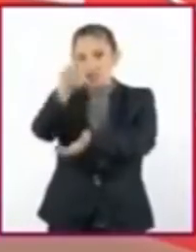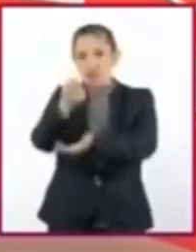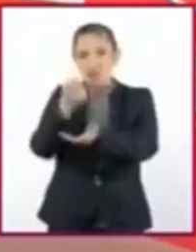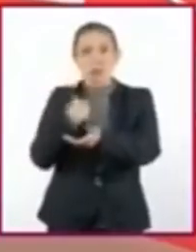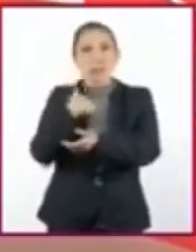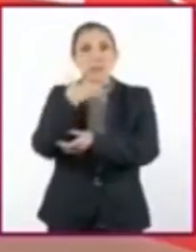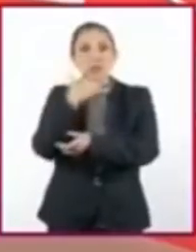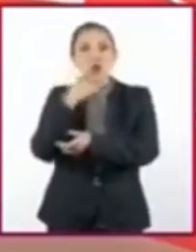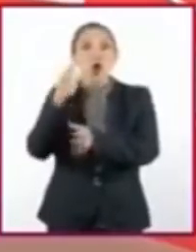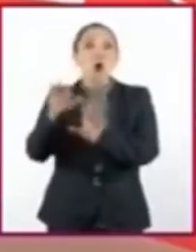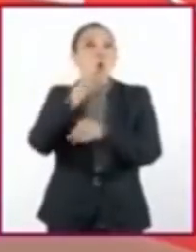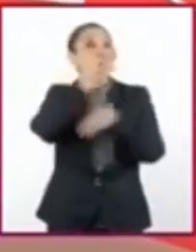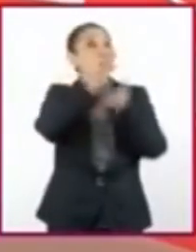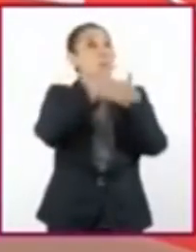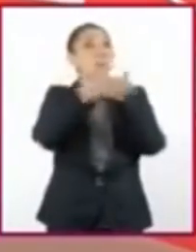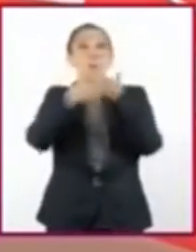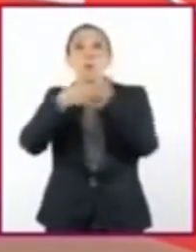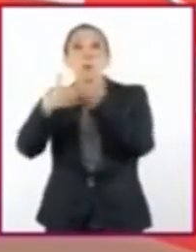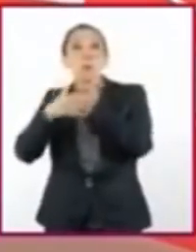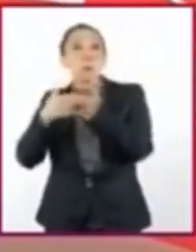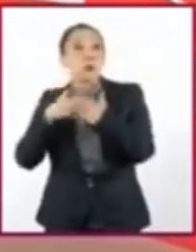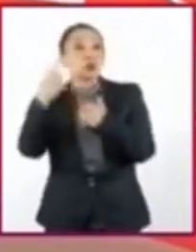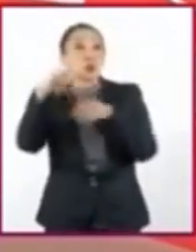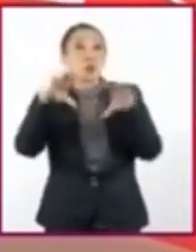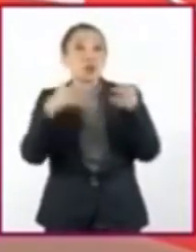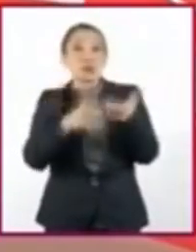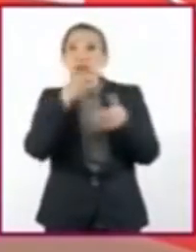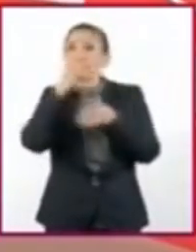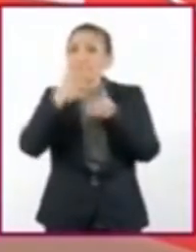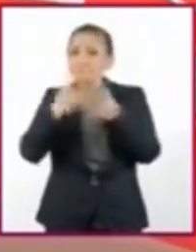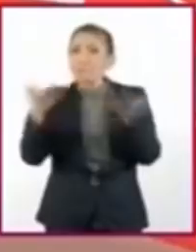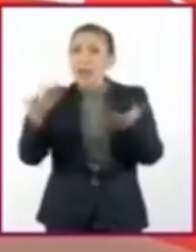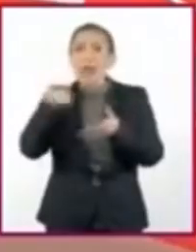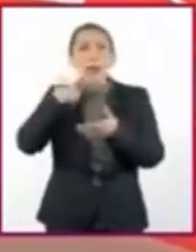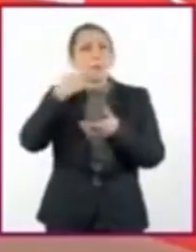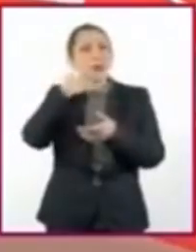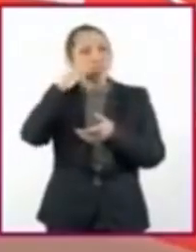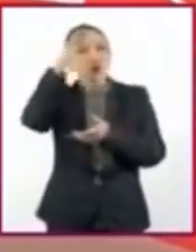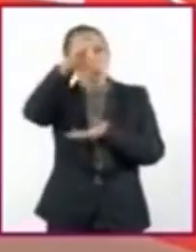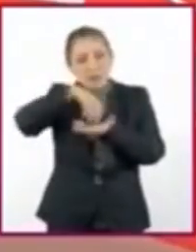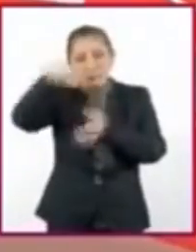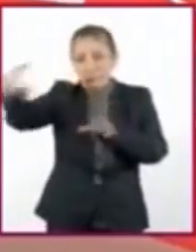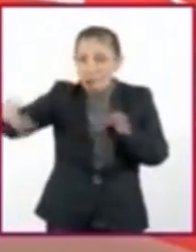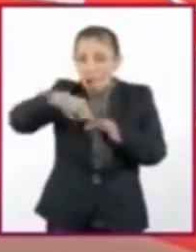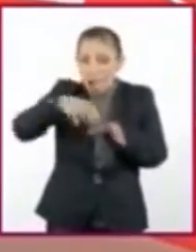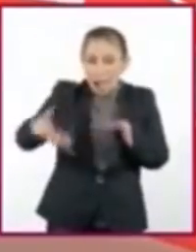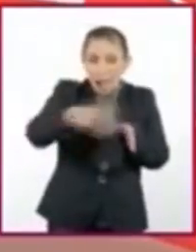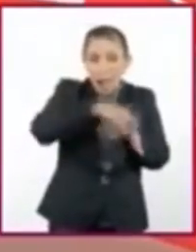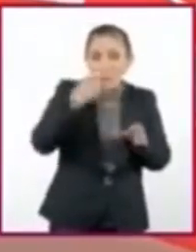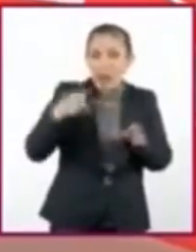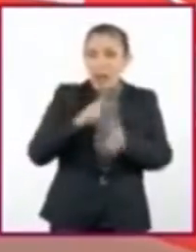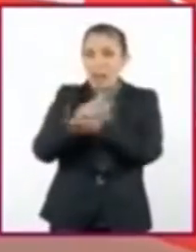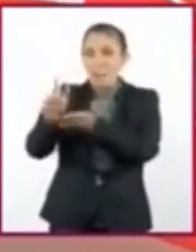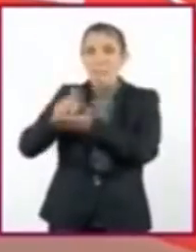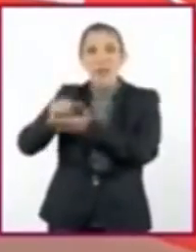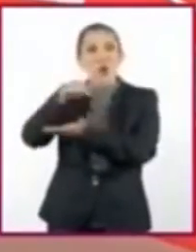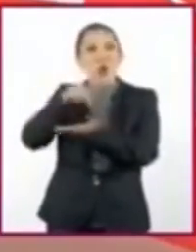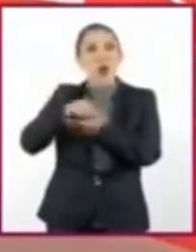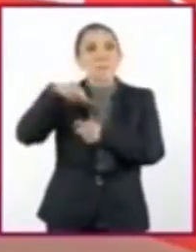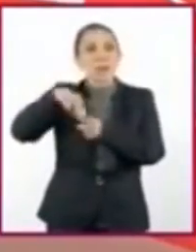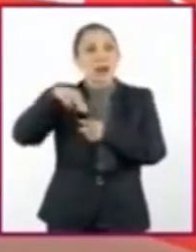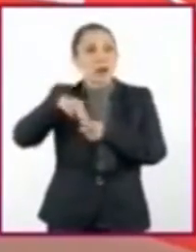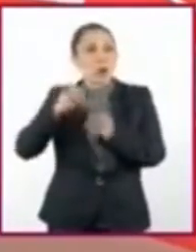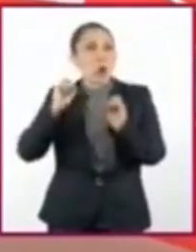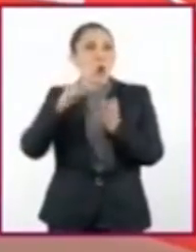A las campañas, las campañas que se hacen en tu comunidad para recoger basura y para recuperar las áreas verdes. Y